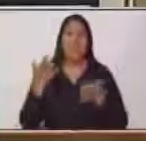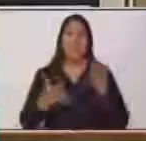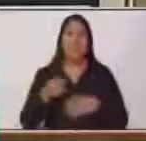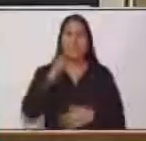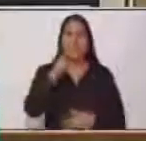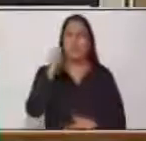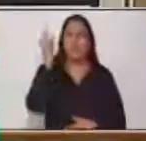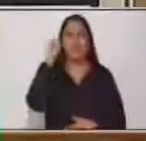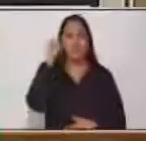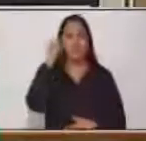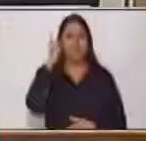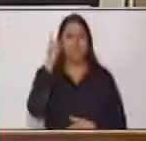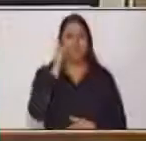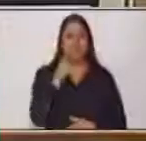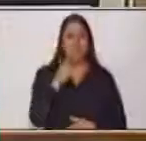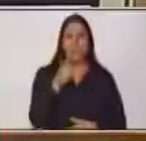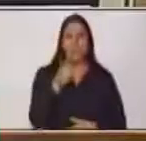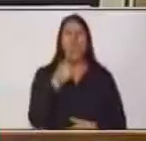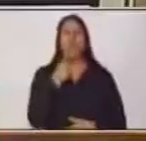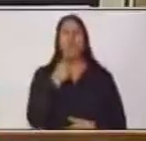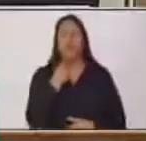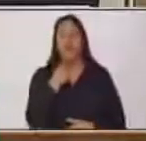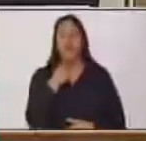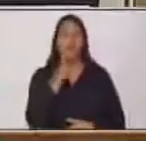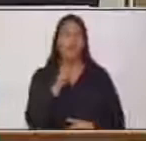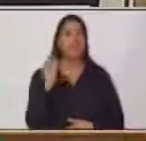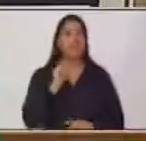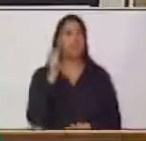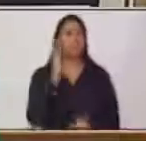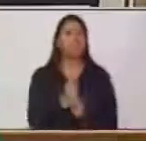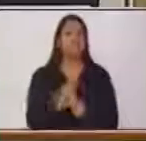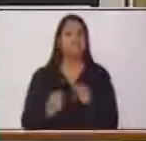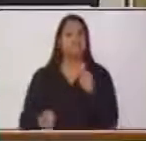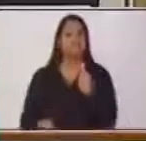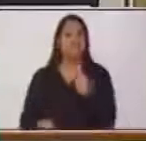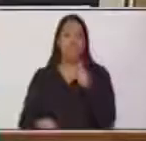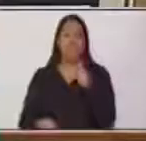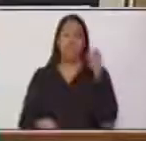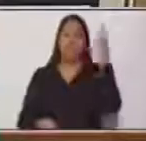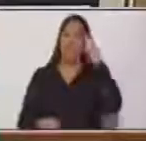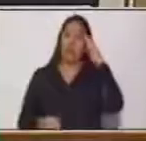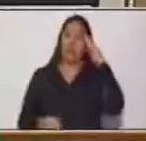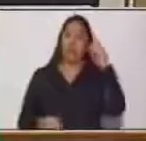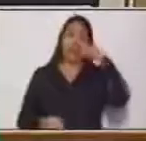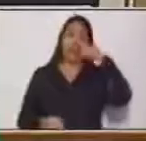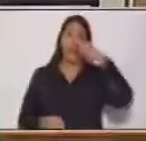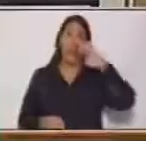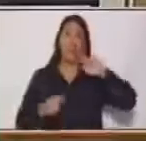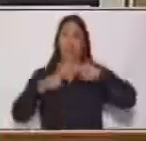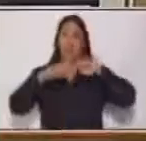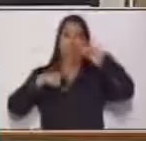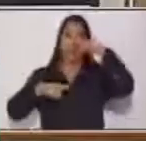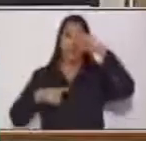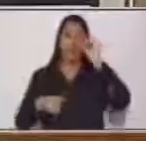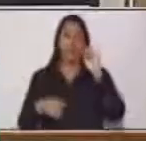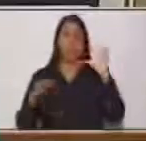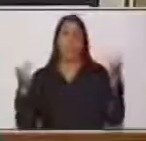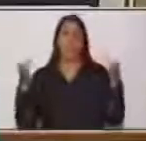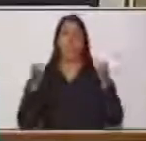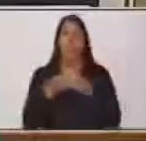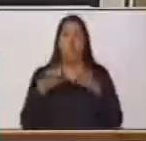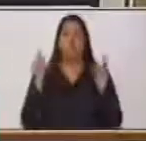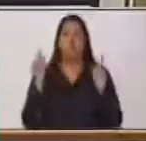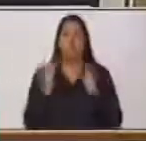en ese tipo de palabras. Pues, efectivamente, recuerde que el texto es un conjunto de palabras o un conjunto de